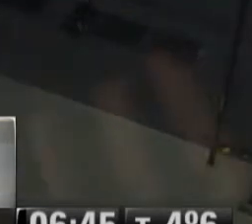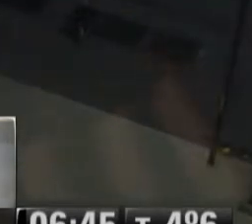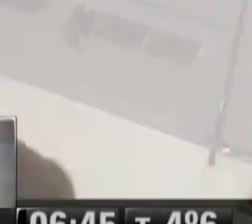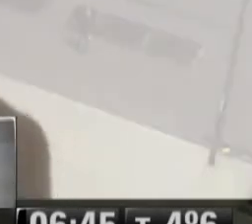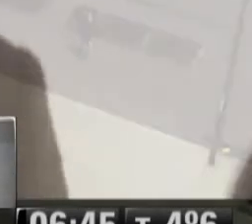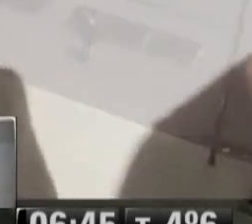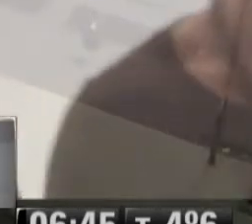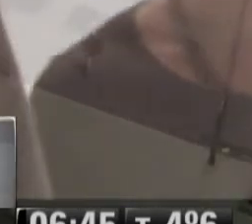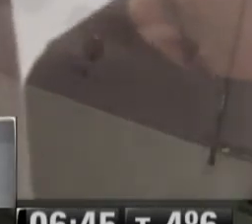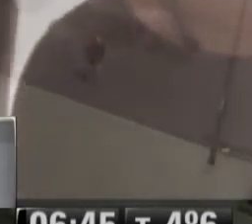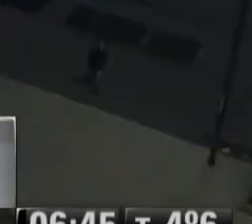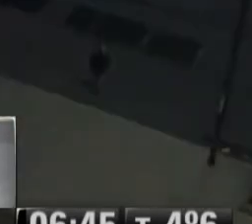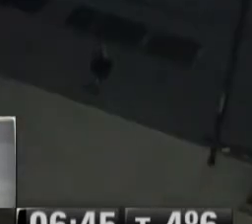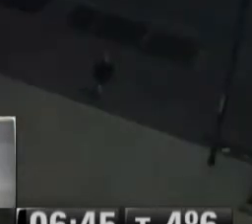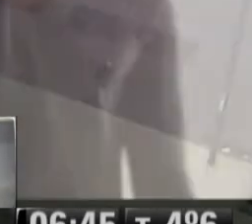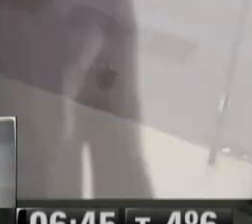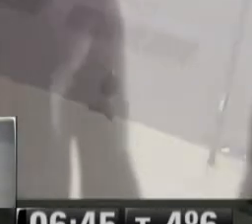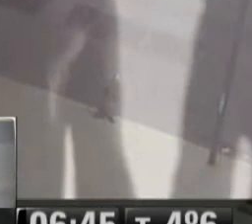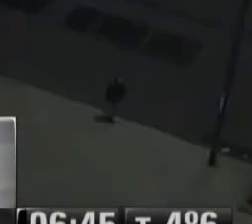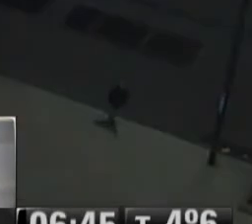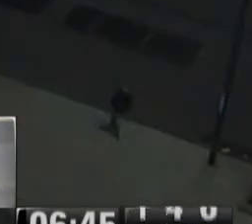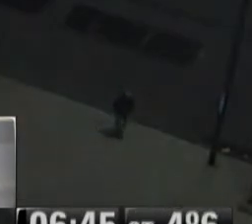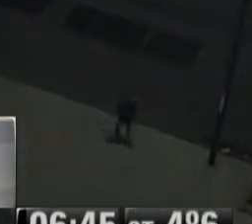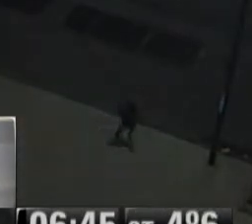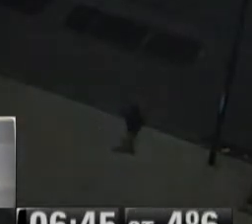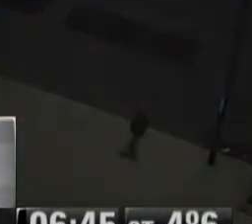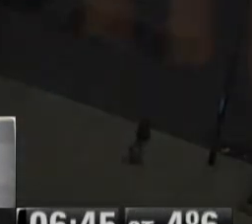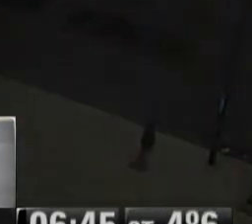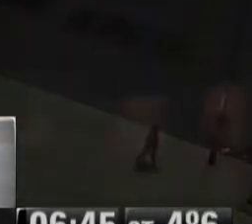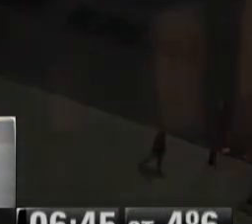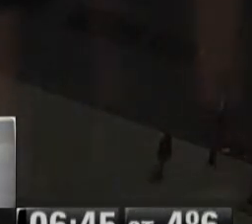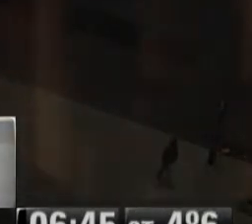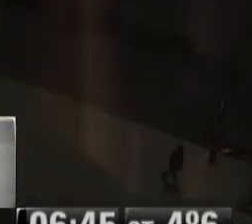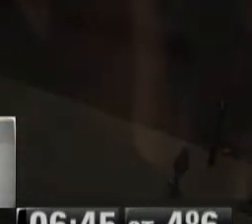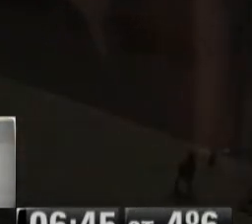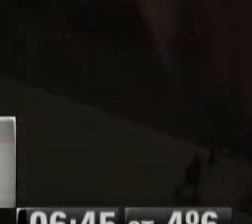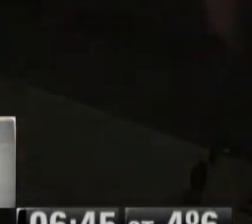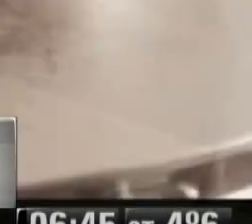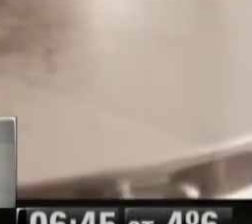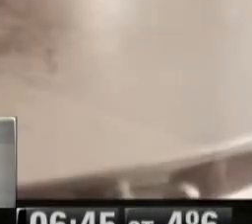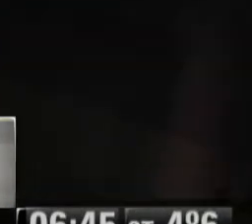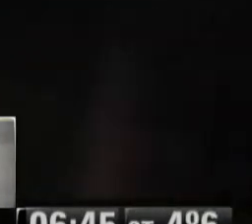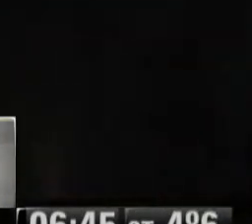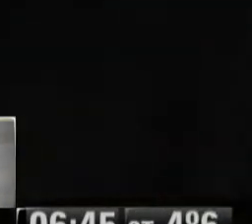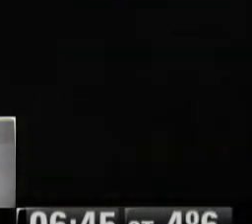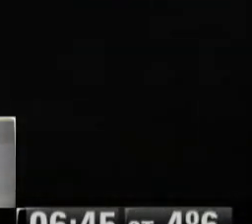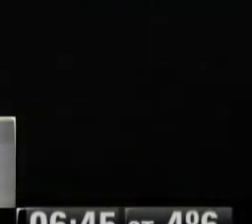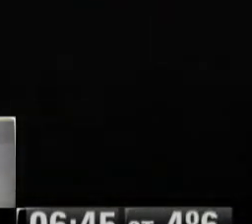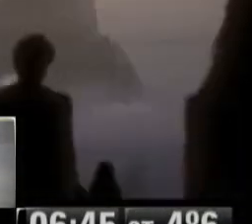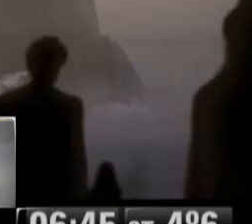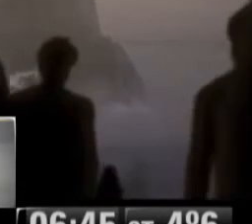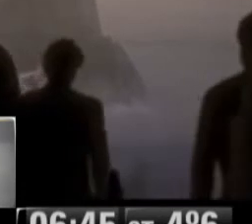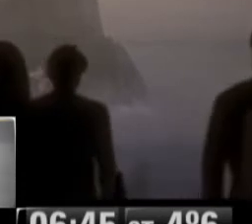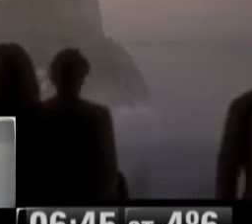Y de repente no sé cómo nada siento y caigo en cuenta que estoy libre de temores, libre ya de amores.